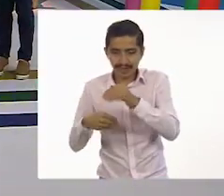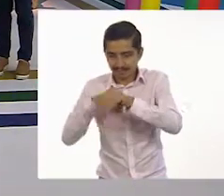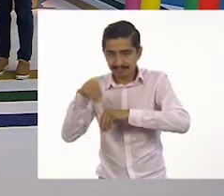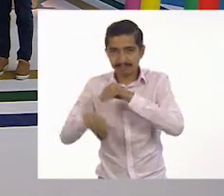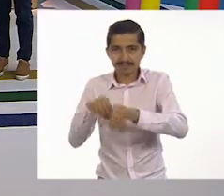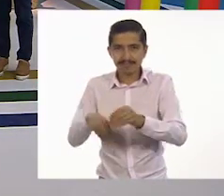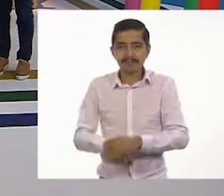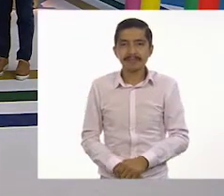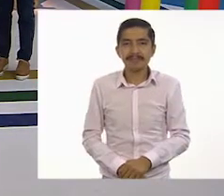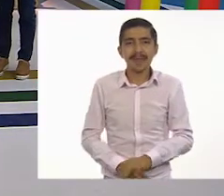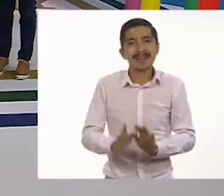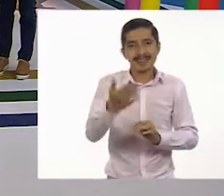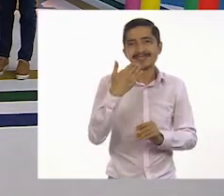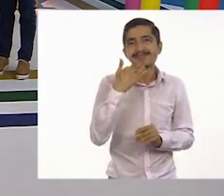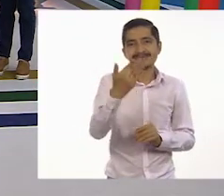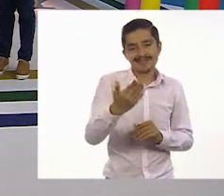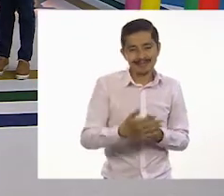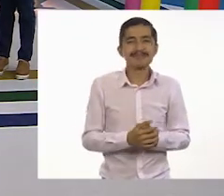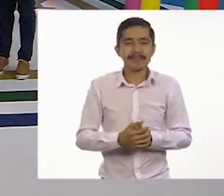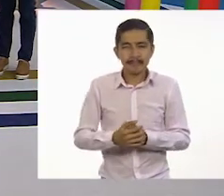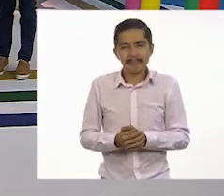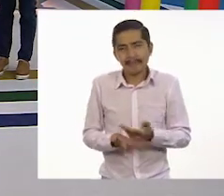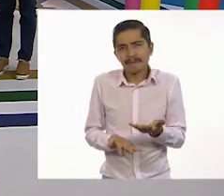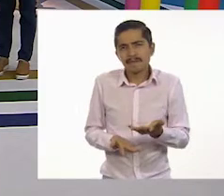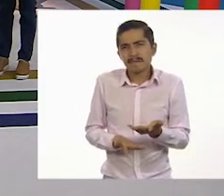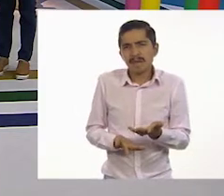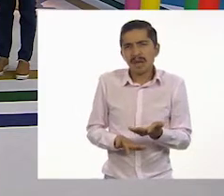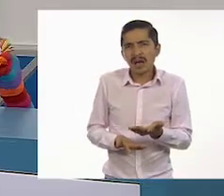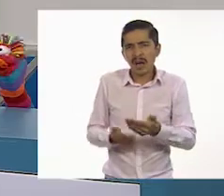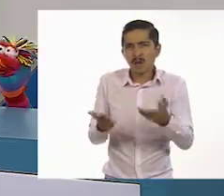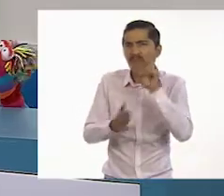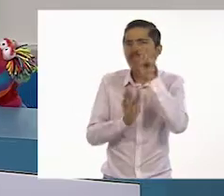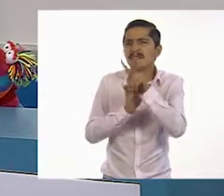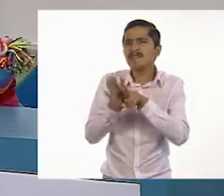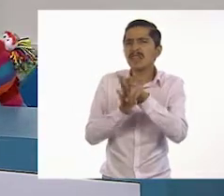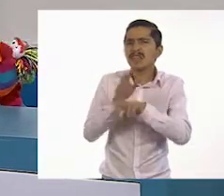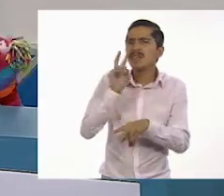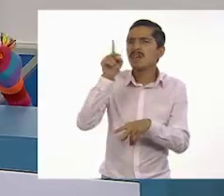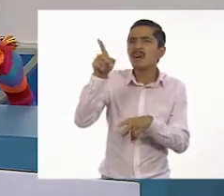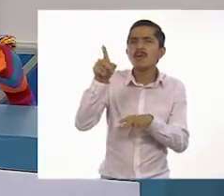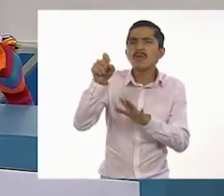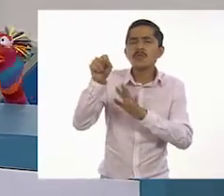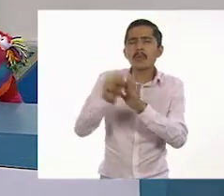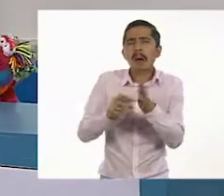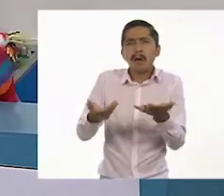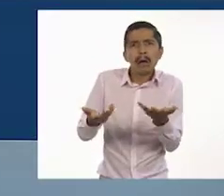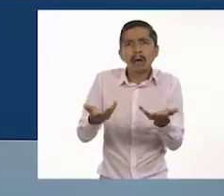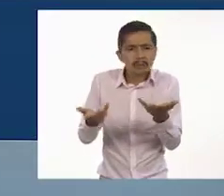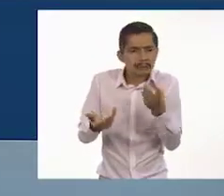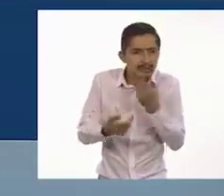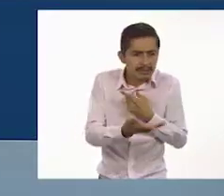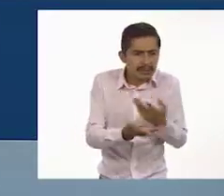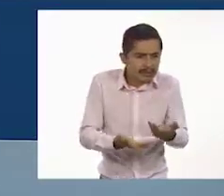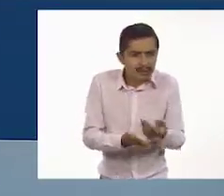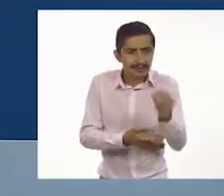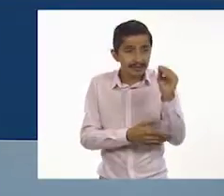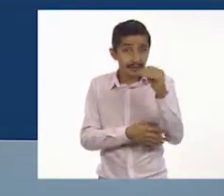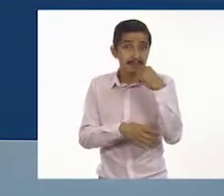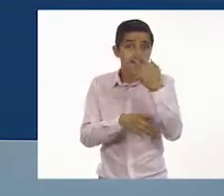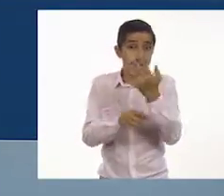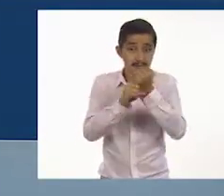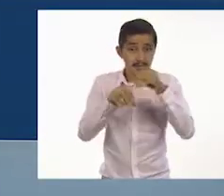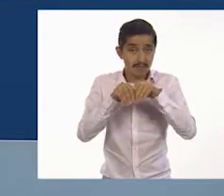Muy bien. ¿Qué podemos rescatar del video? Ah, pues que dice que un boletín